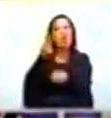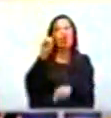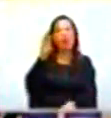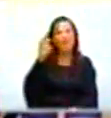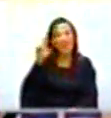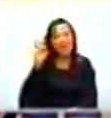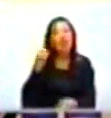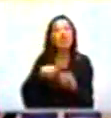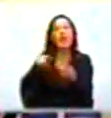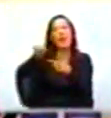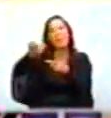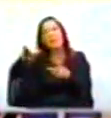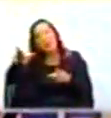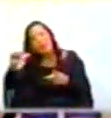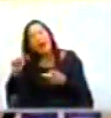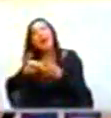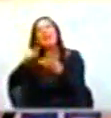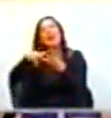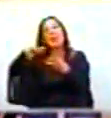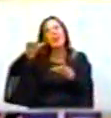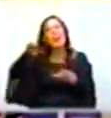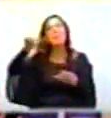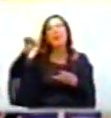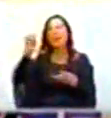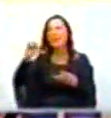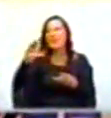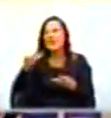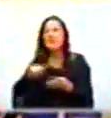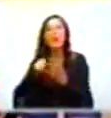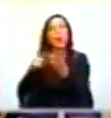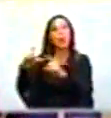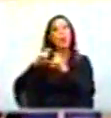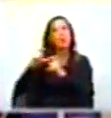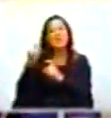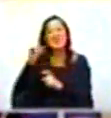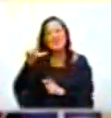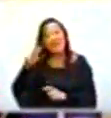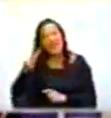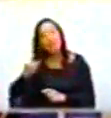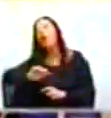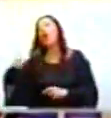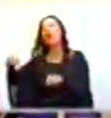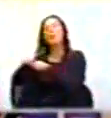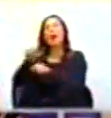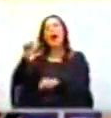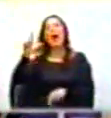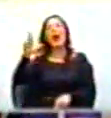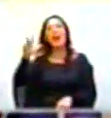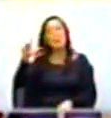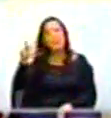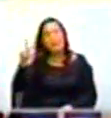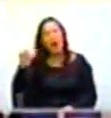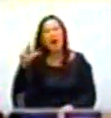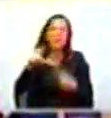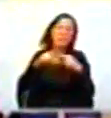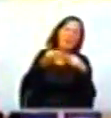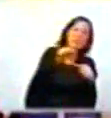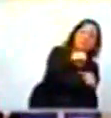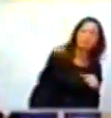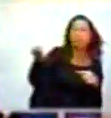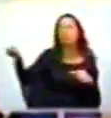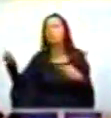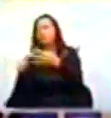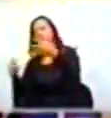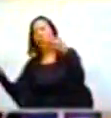Silvia Rosa, su hermana María Teresa, la hermana Patricia, la cuñada Silva, el otro hermano Álvaro Luis, el primo y la prima, etcétera, etcétera.